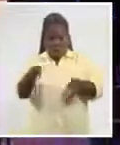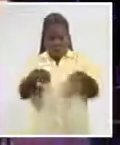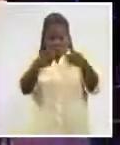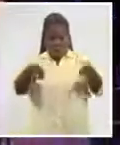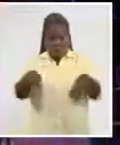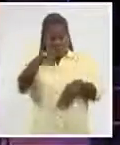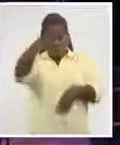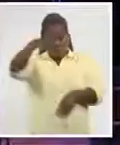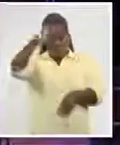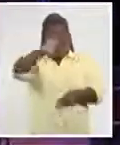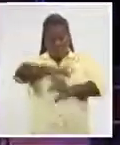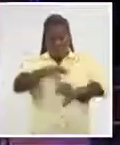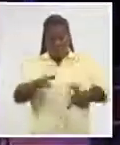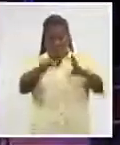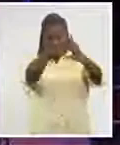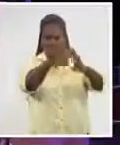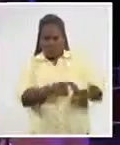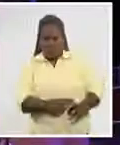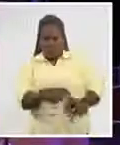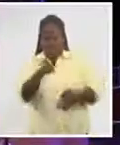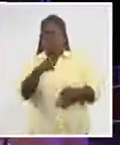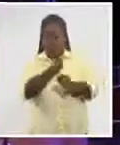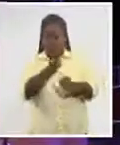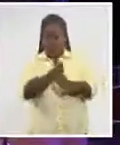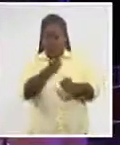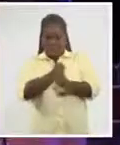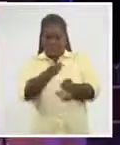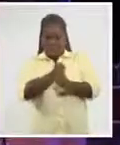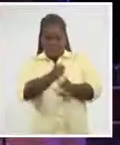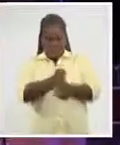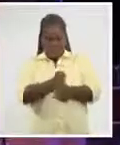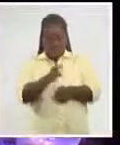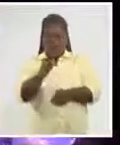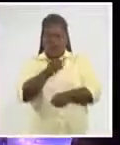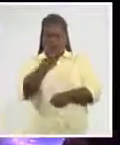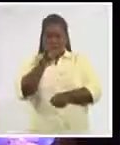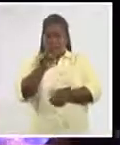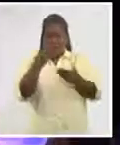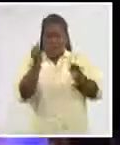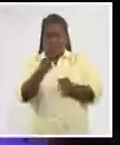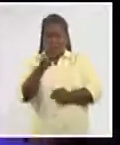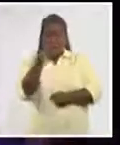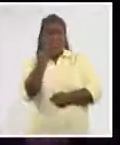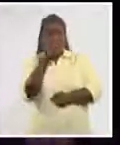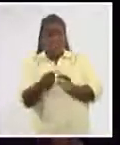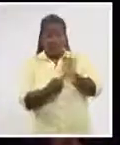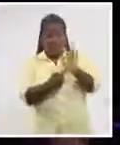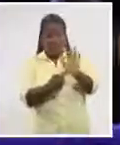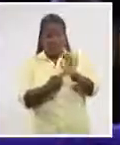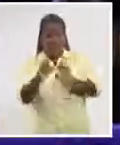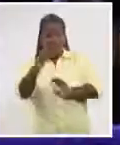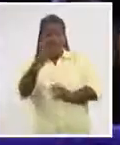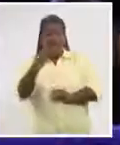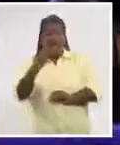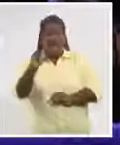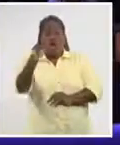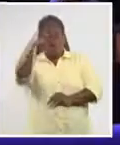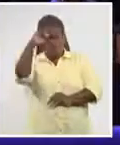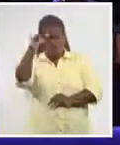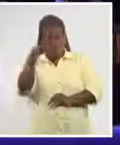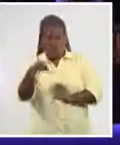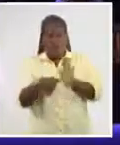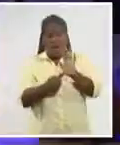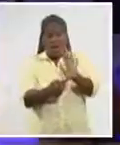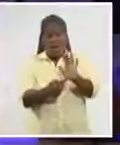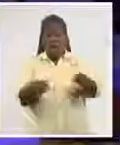conforman el listado de los dueños de una obra a la que no se les puede perder la pista. Carlos Sarduy preparó un concierto donde mostró